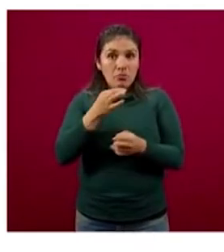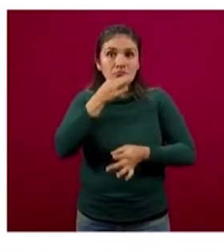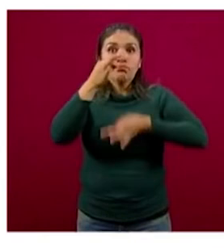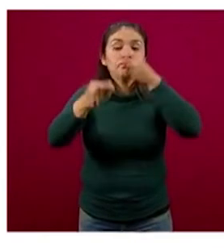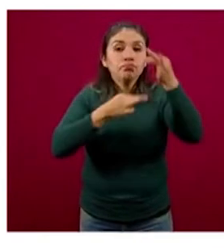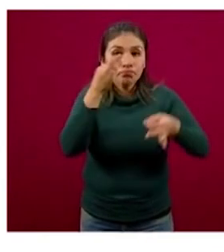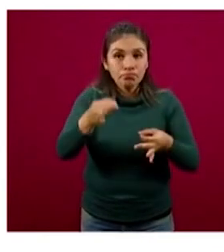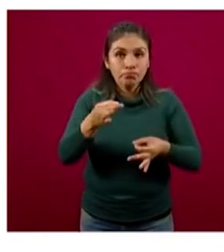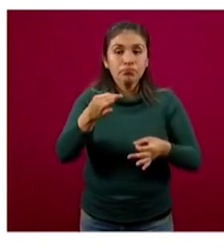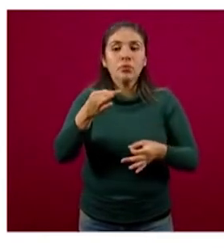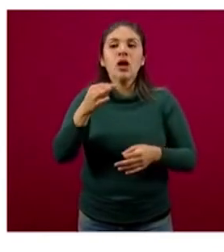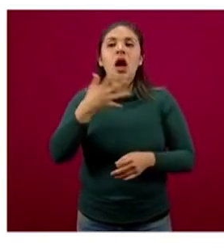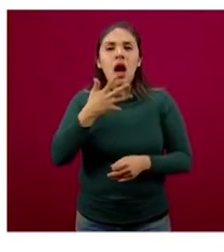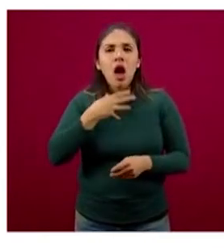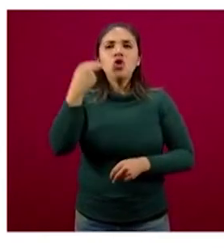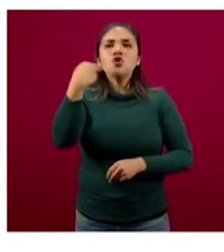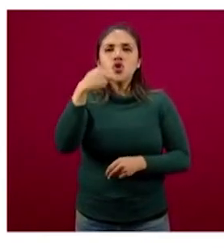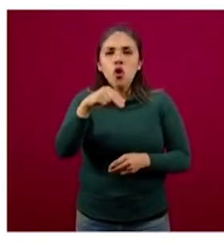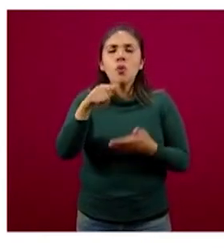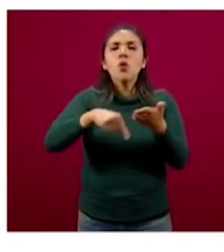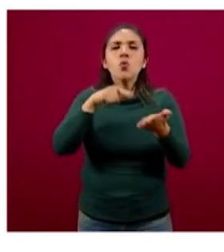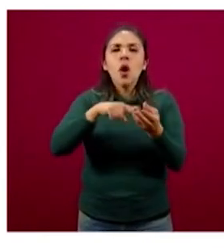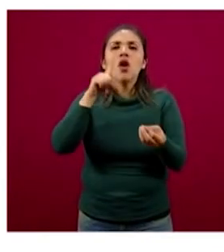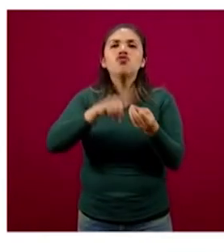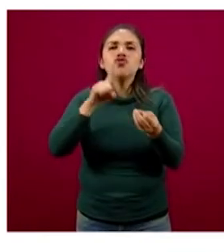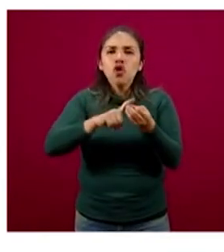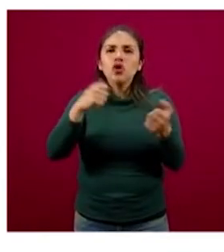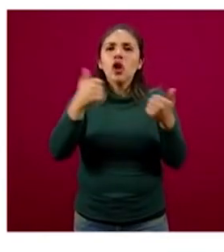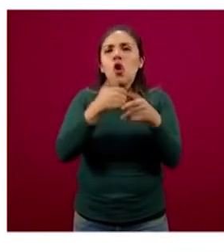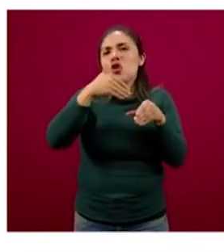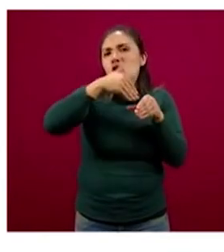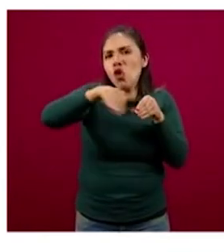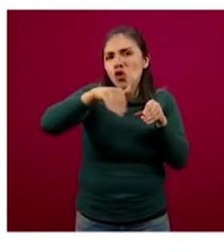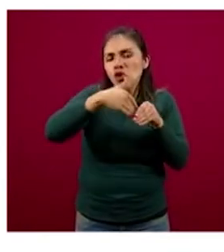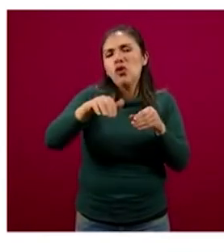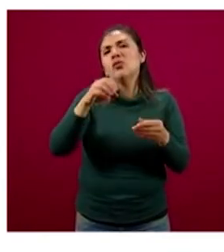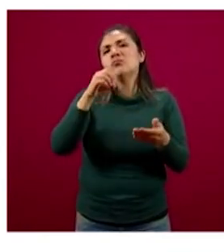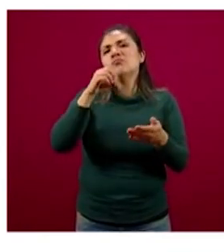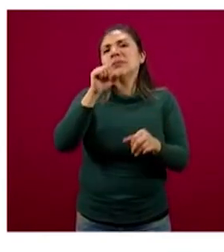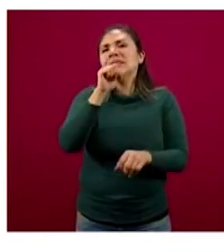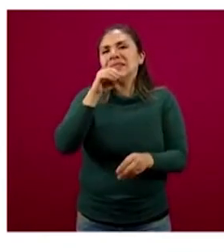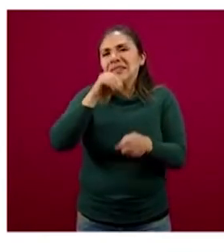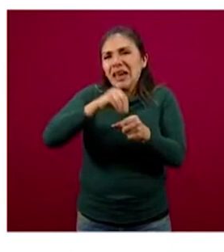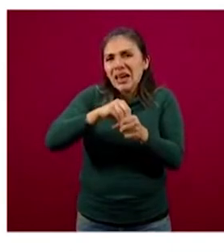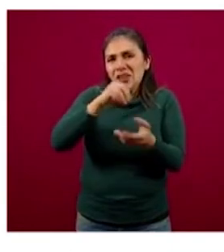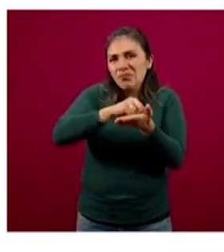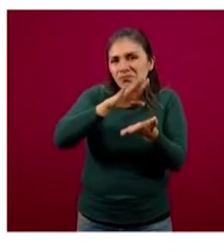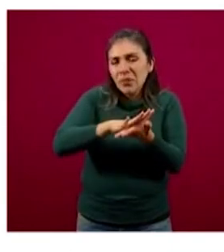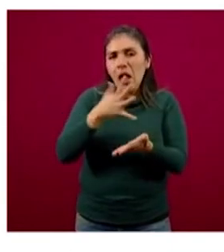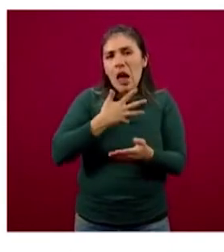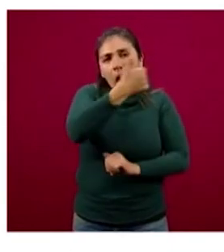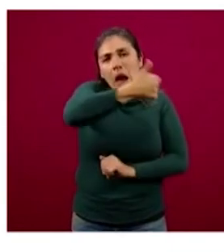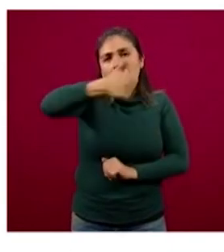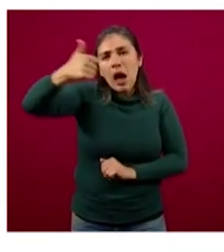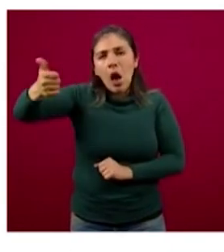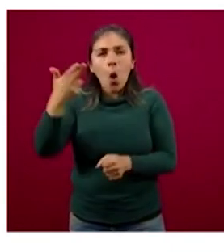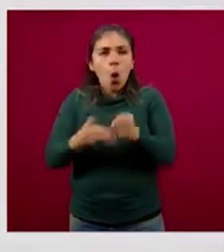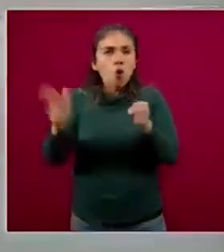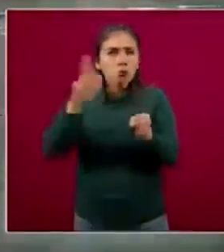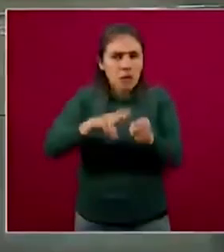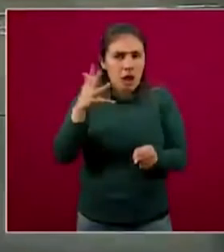nombre de usuario, tienen password para poder hacerlo, recordando que esto se realiza desde cada una de las unidades